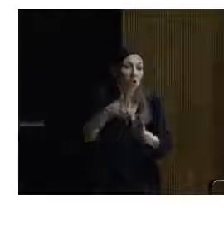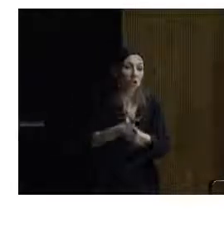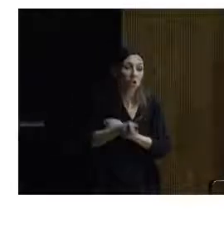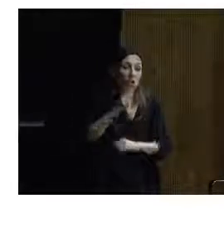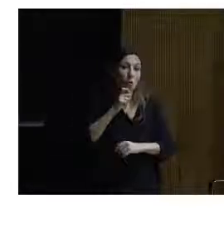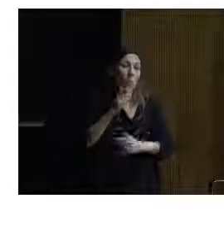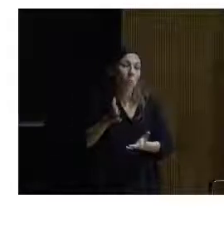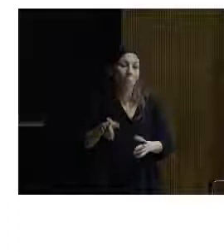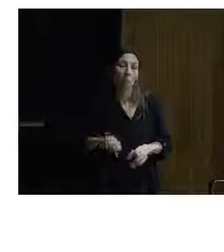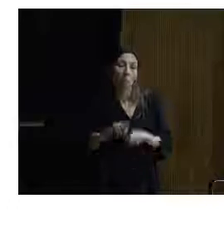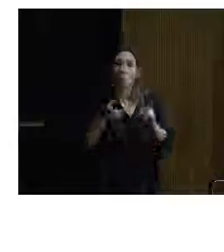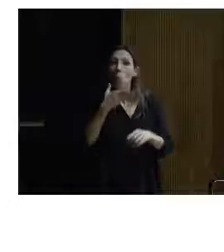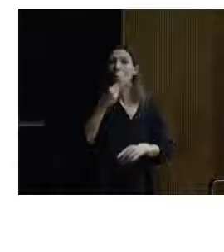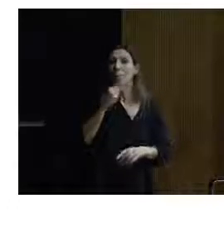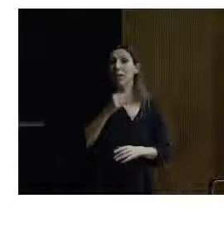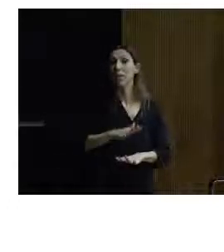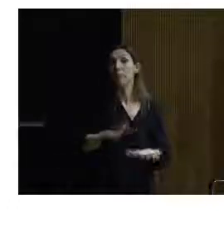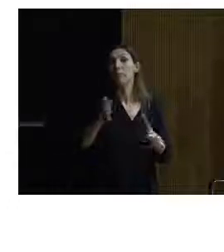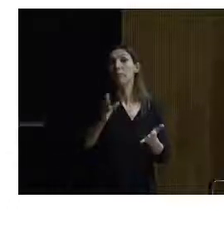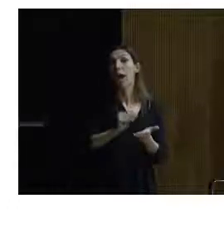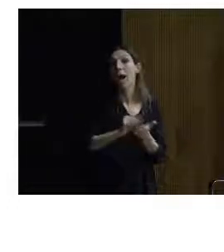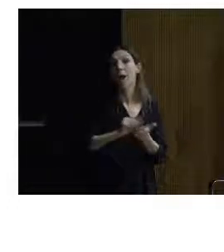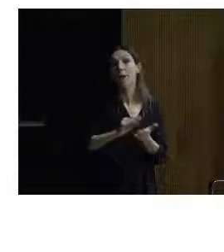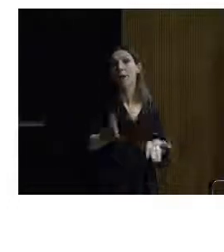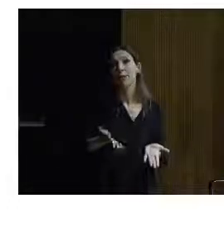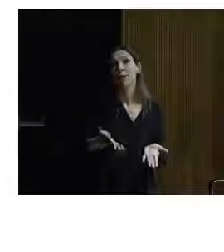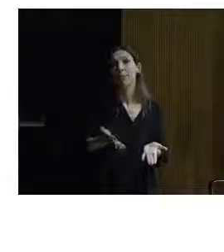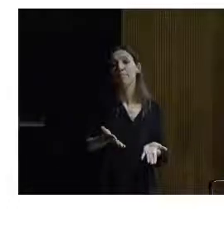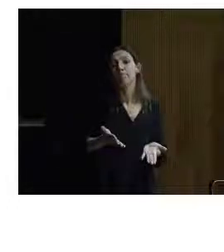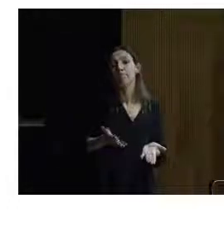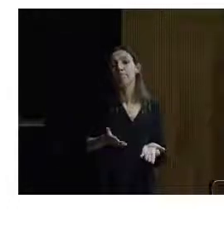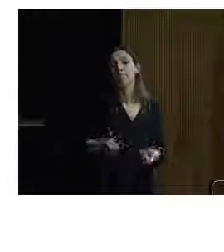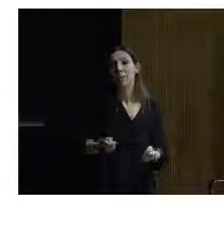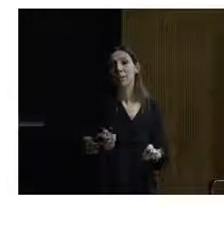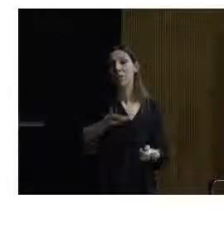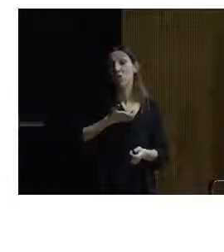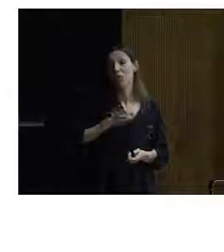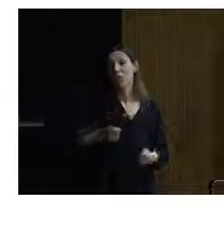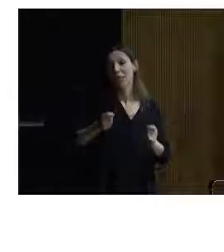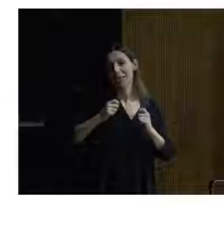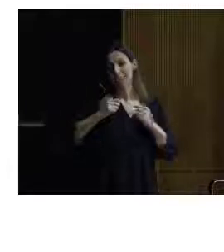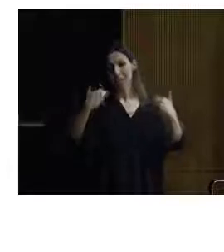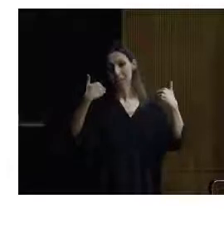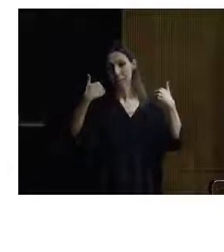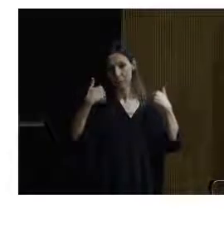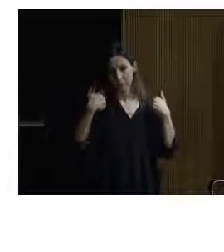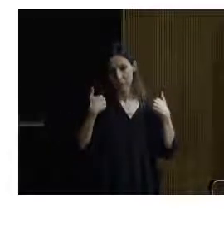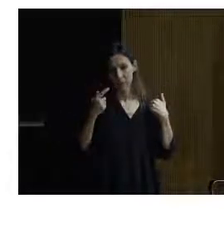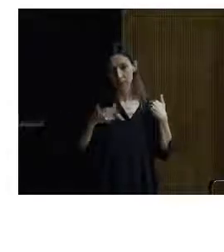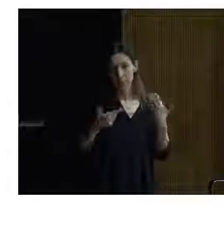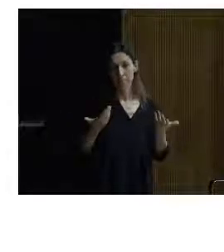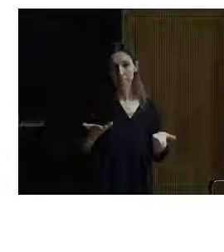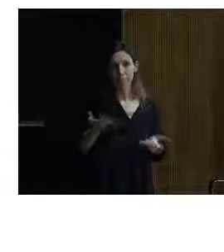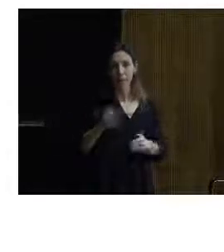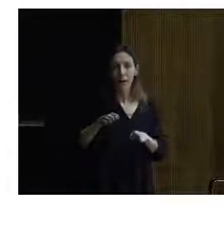ha llegado un momento en que el encargo que me hacen por parte del ayuntamiento y mi propia dirección general es que hay que poner